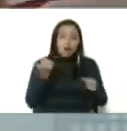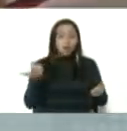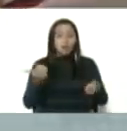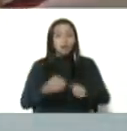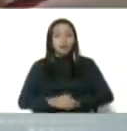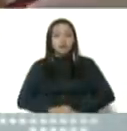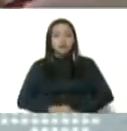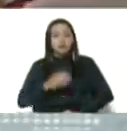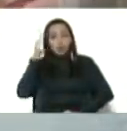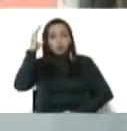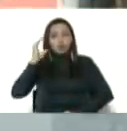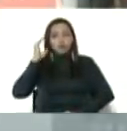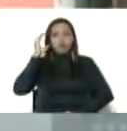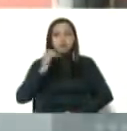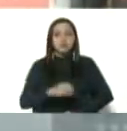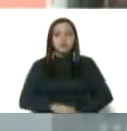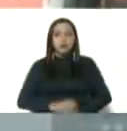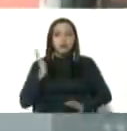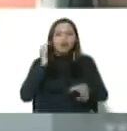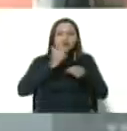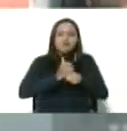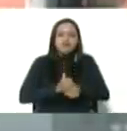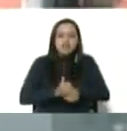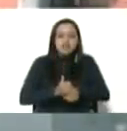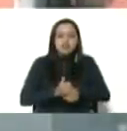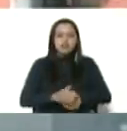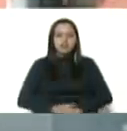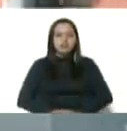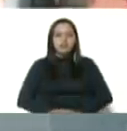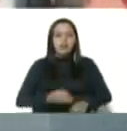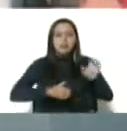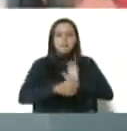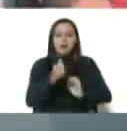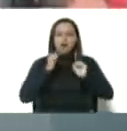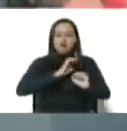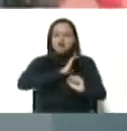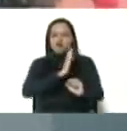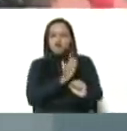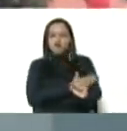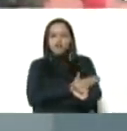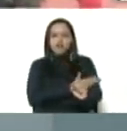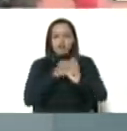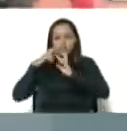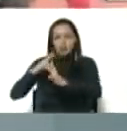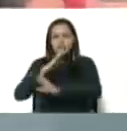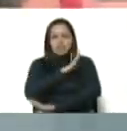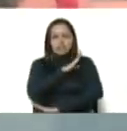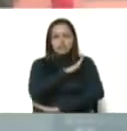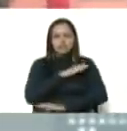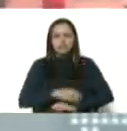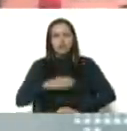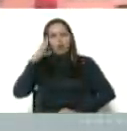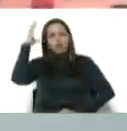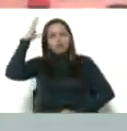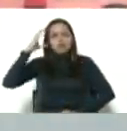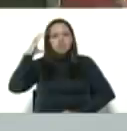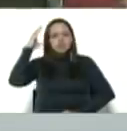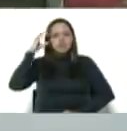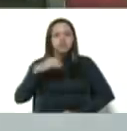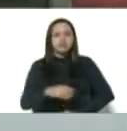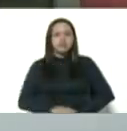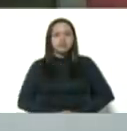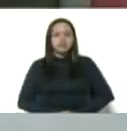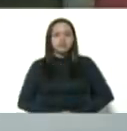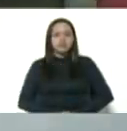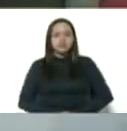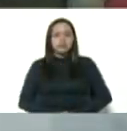conciencia. Confiar. Es la más poderosa arma que tenemos. La conciencia. Para